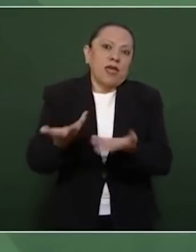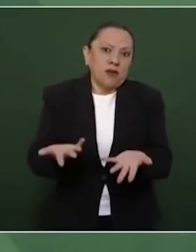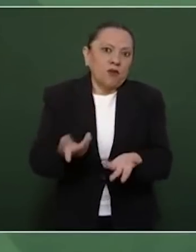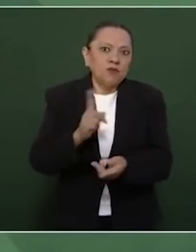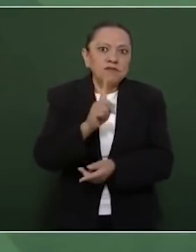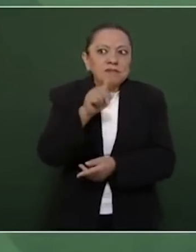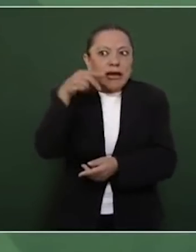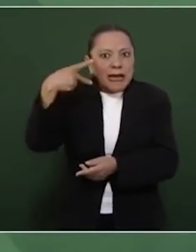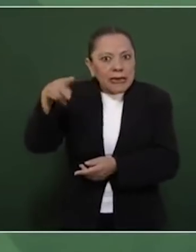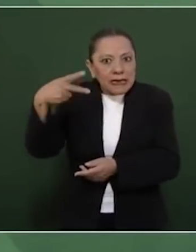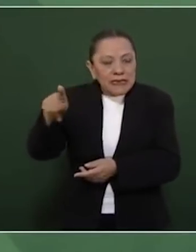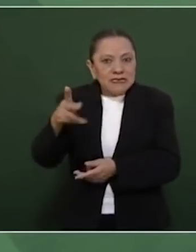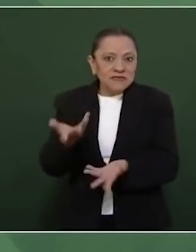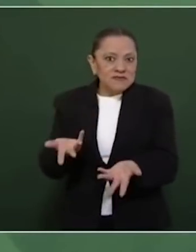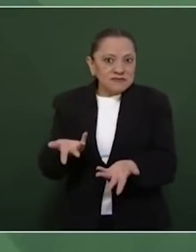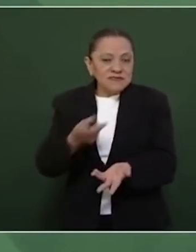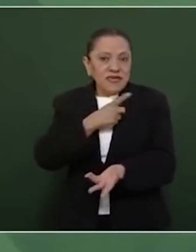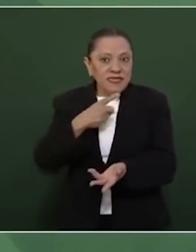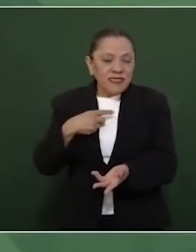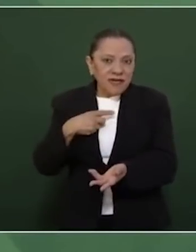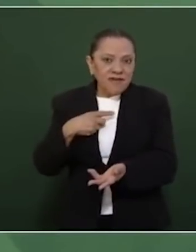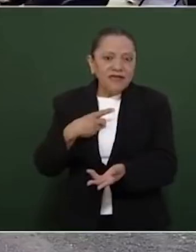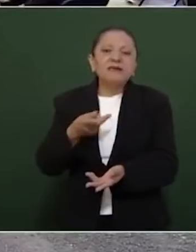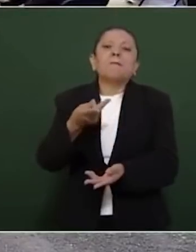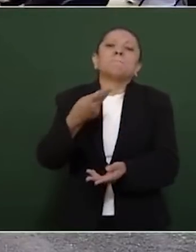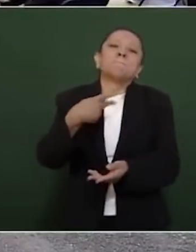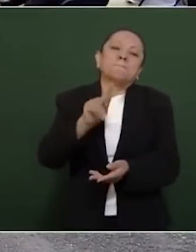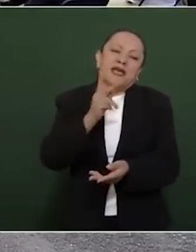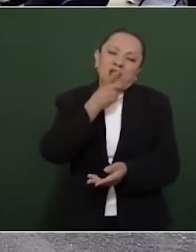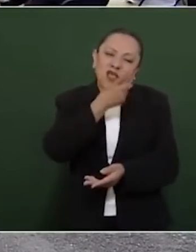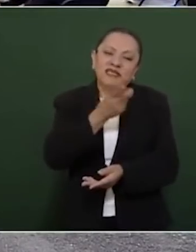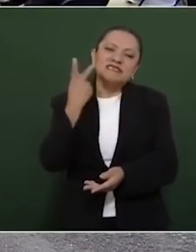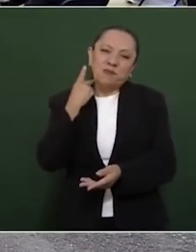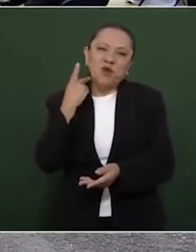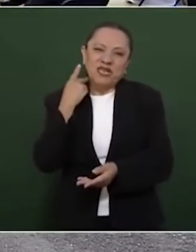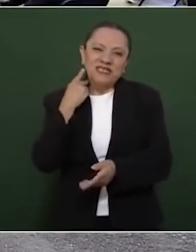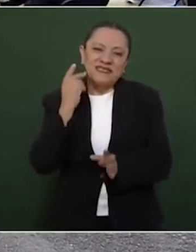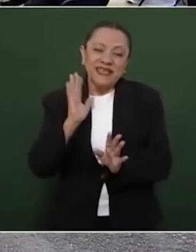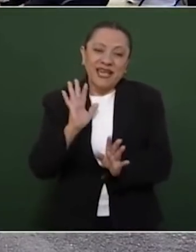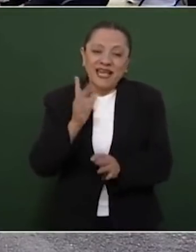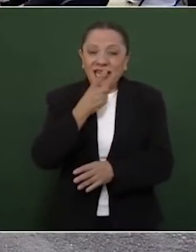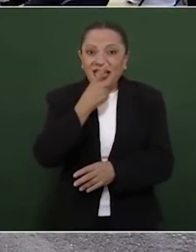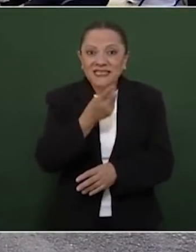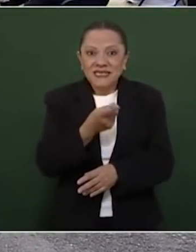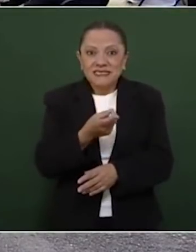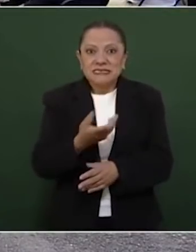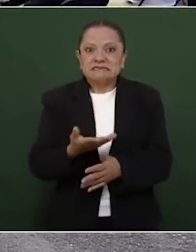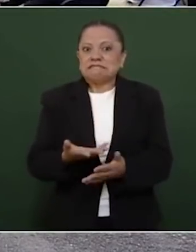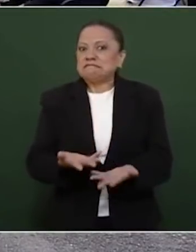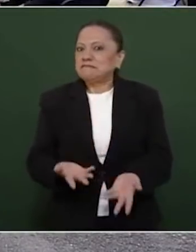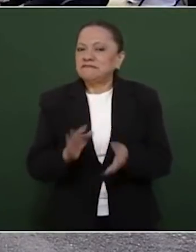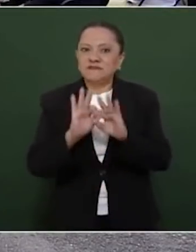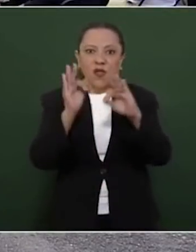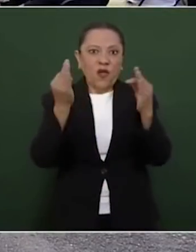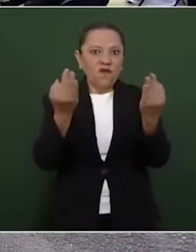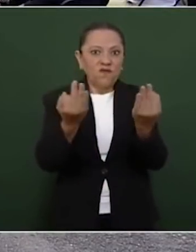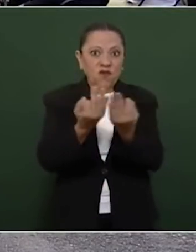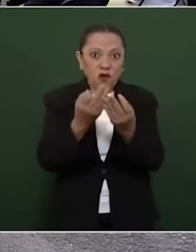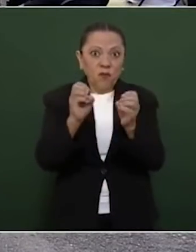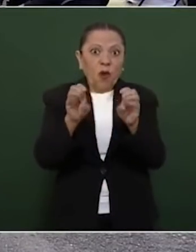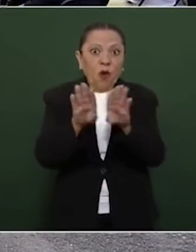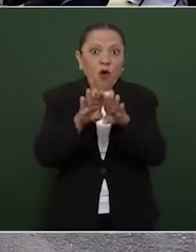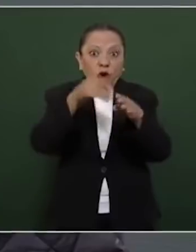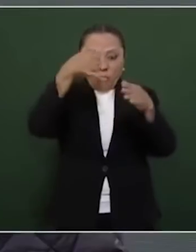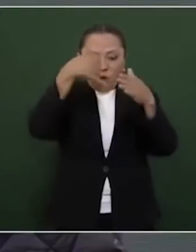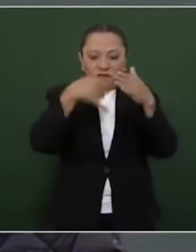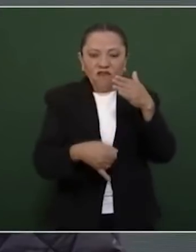Dicen en política que la forma es fondo y